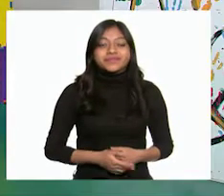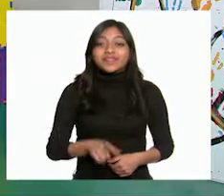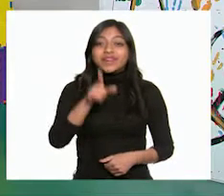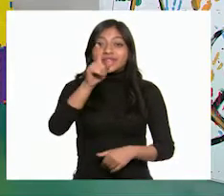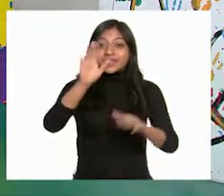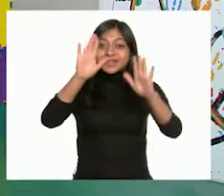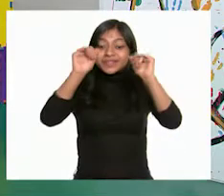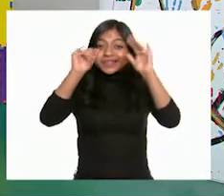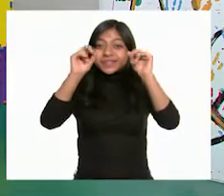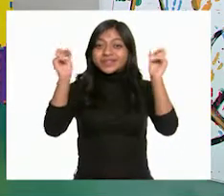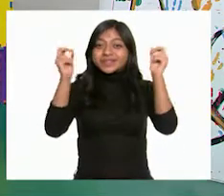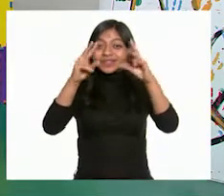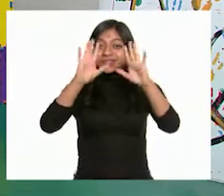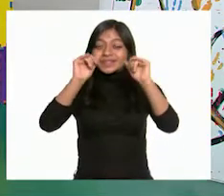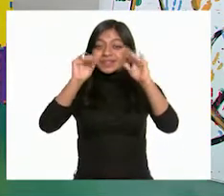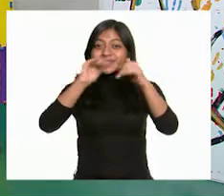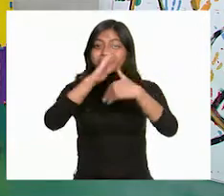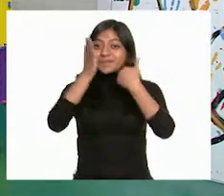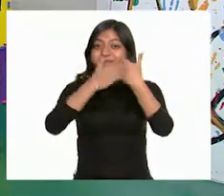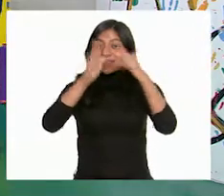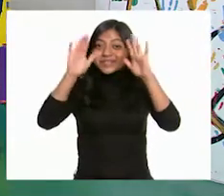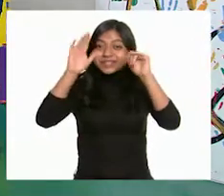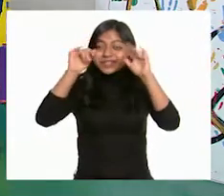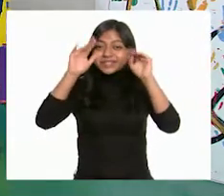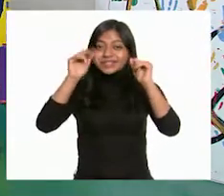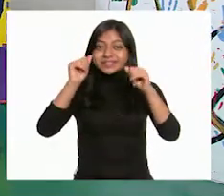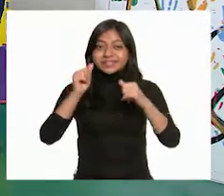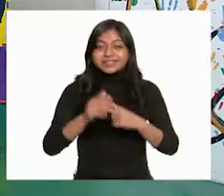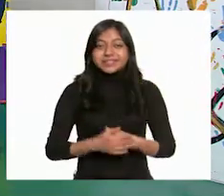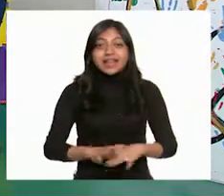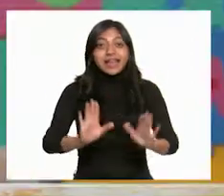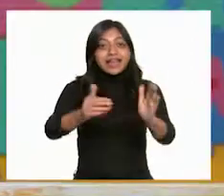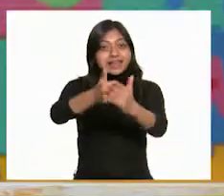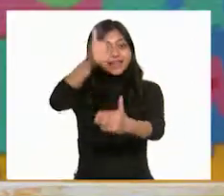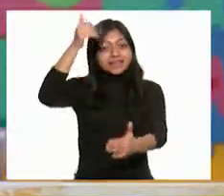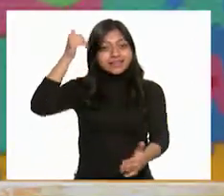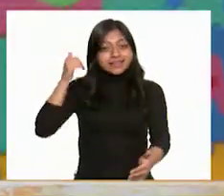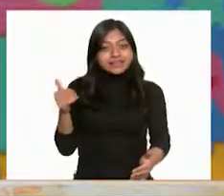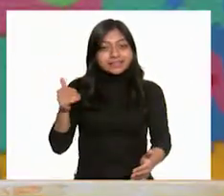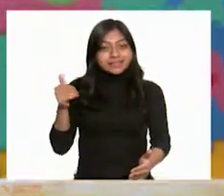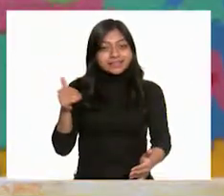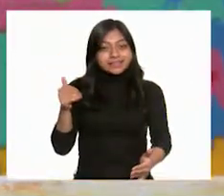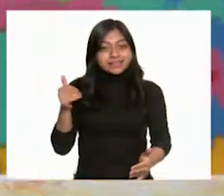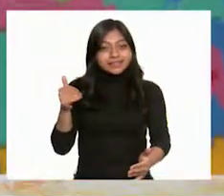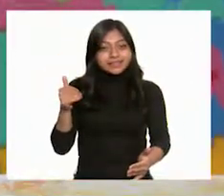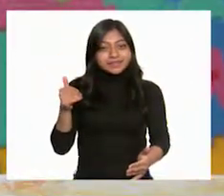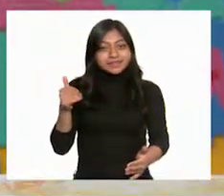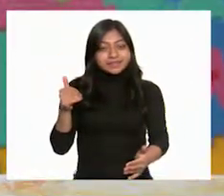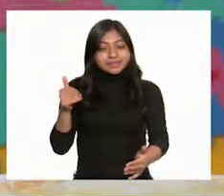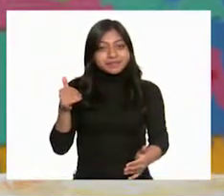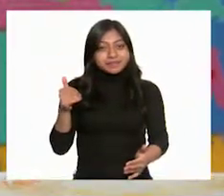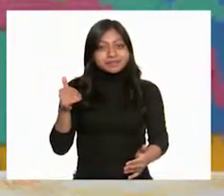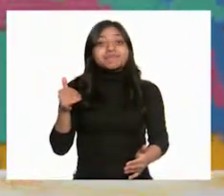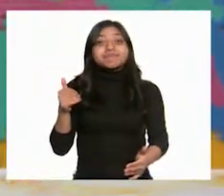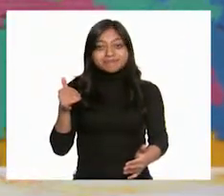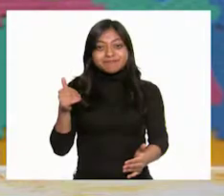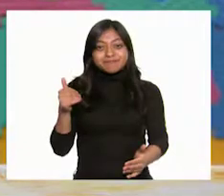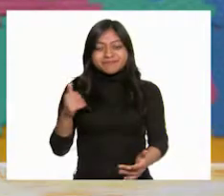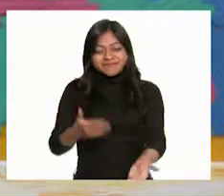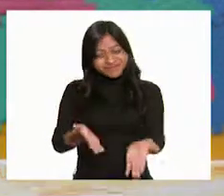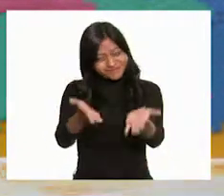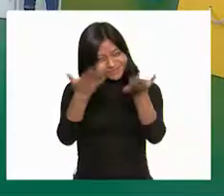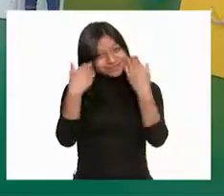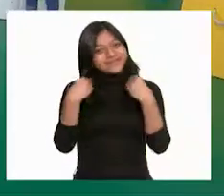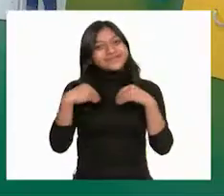¡Nos vemos! ¡Hasta la próxima! ¡Hasta la ¡Pero antes! ¡Vamos a